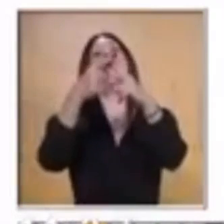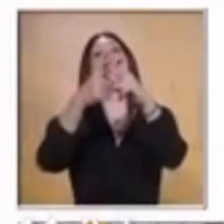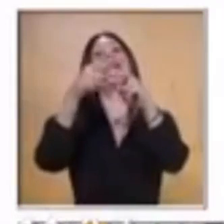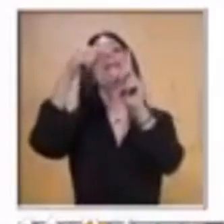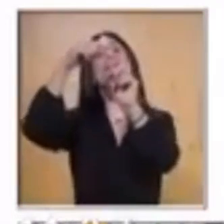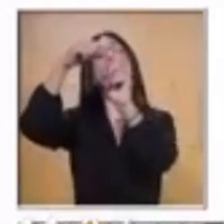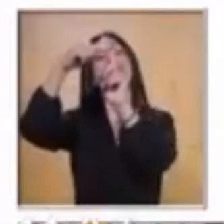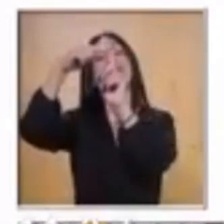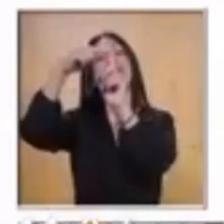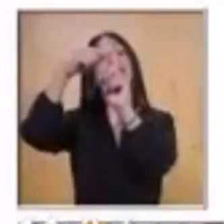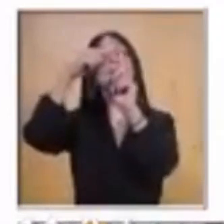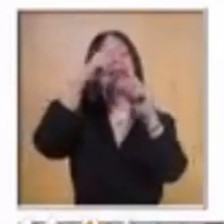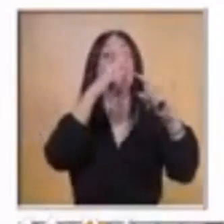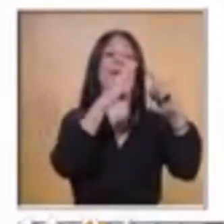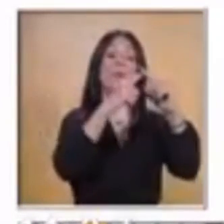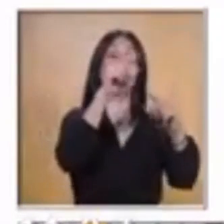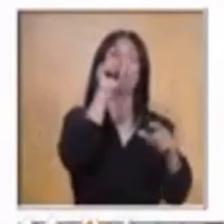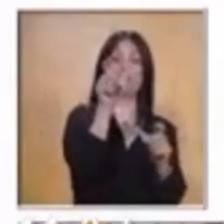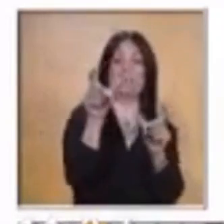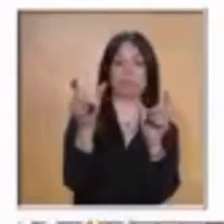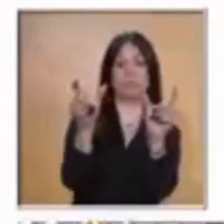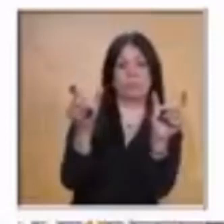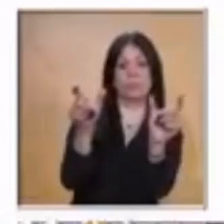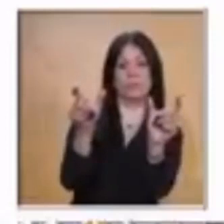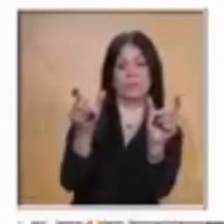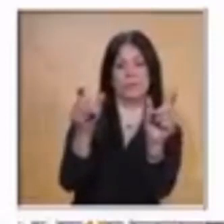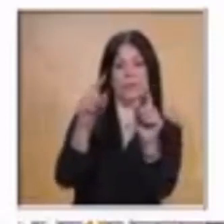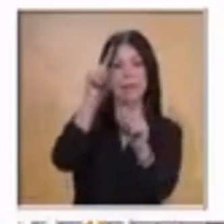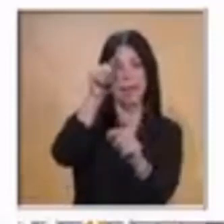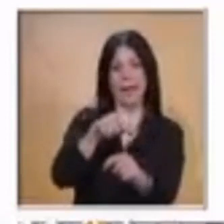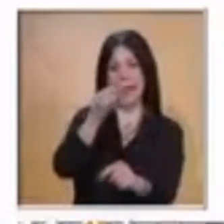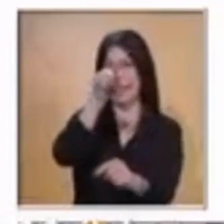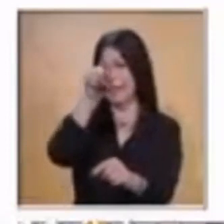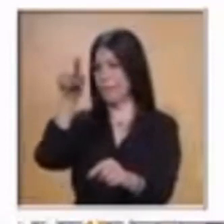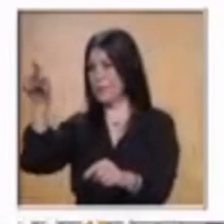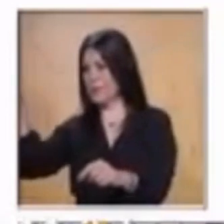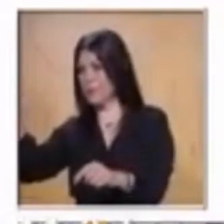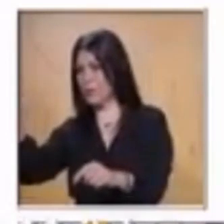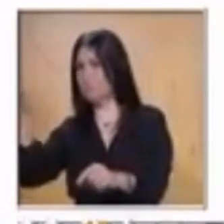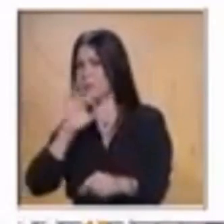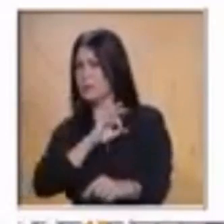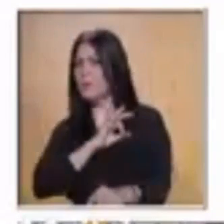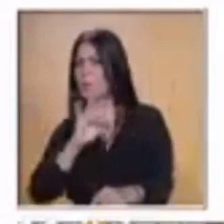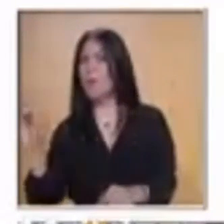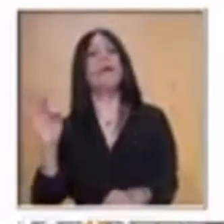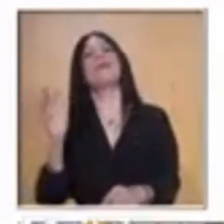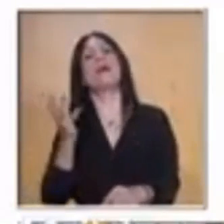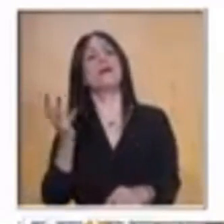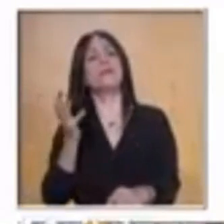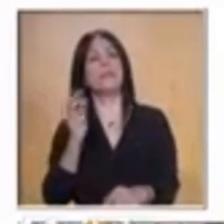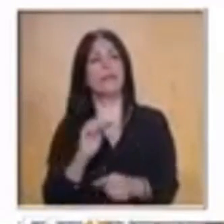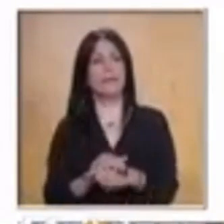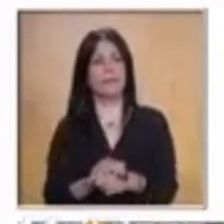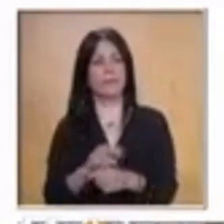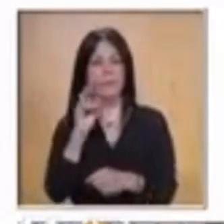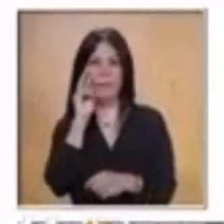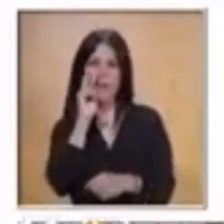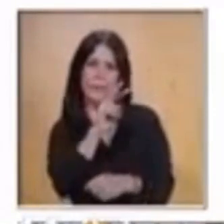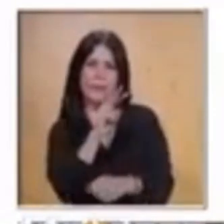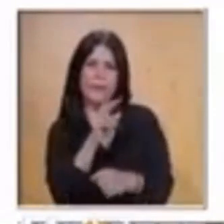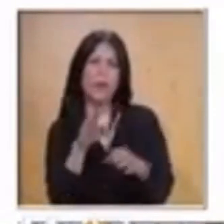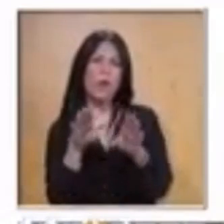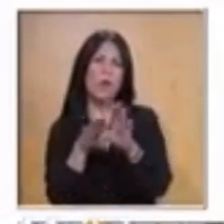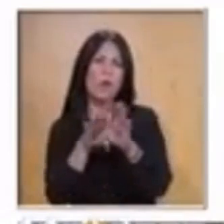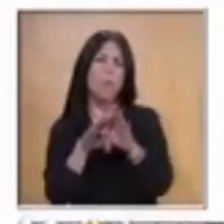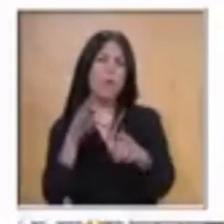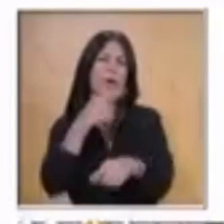multiplicación para obtener el número faltante. En este caso vamos a dividir el resultado que